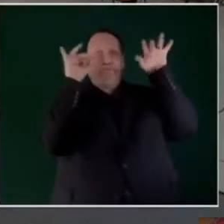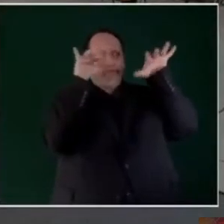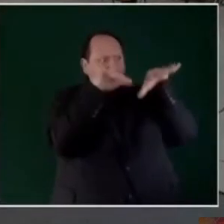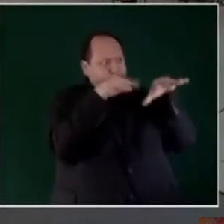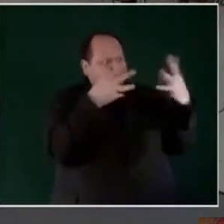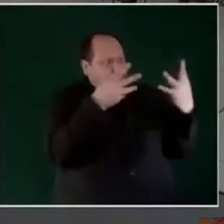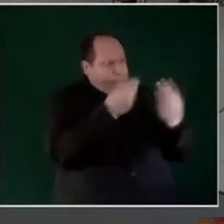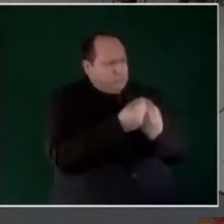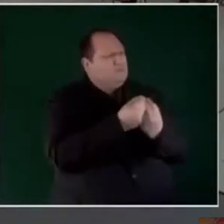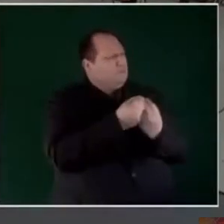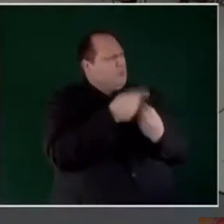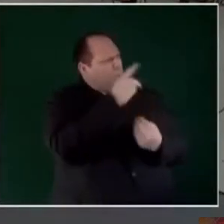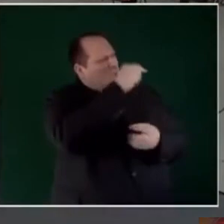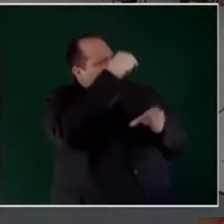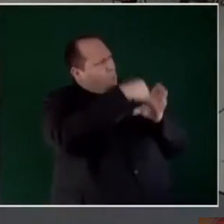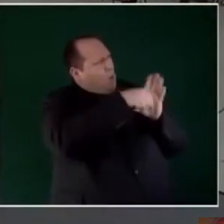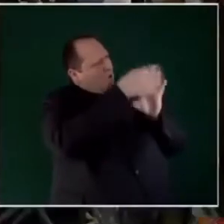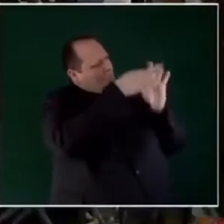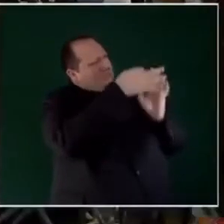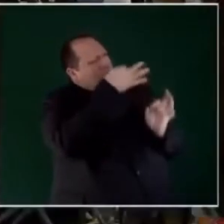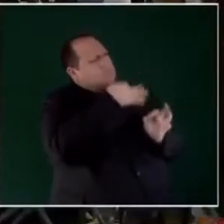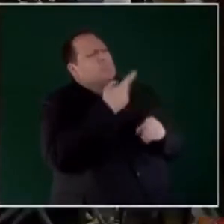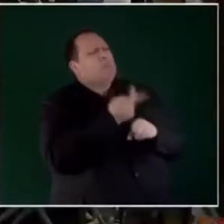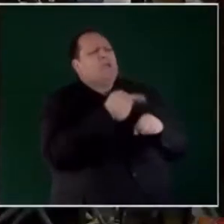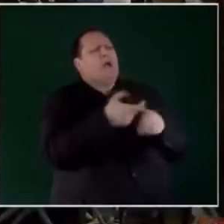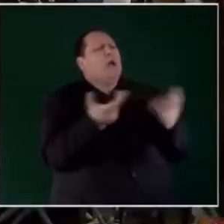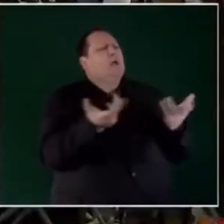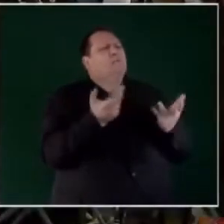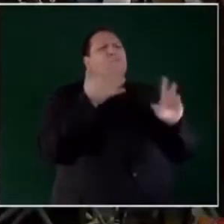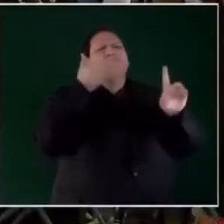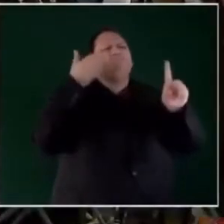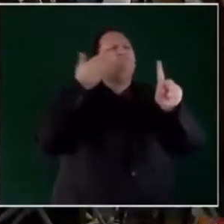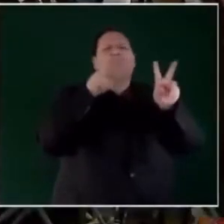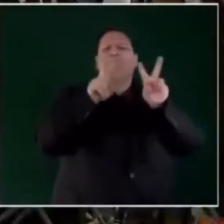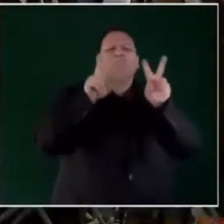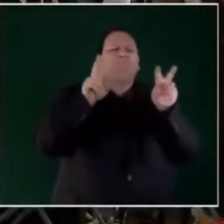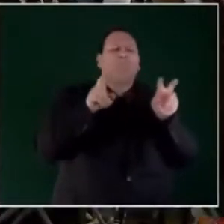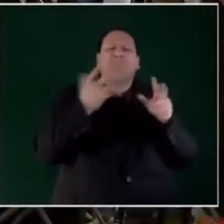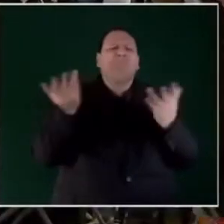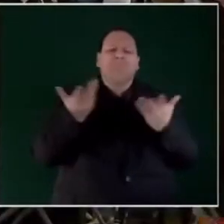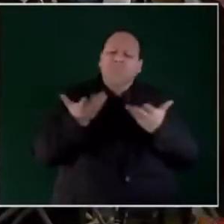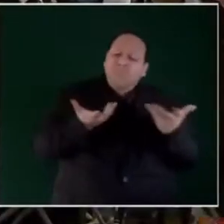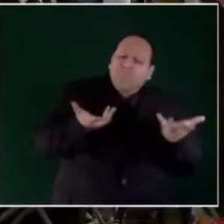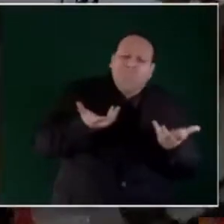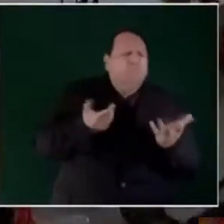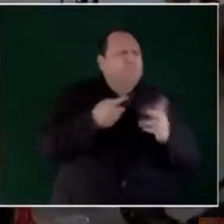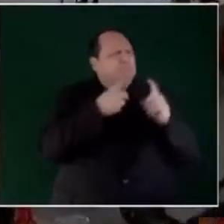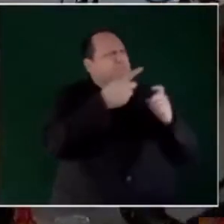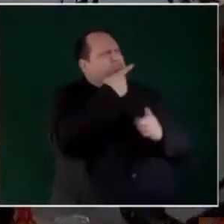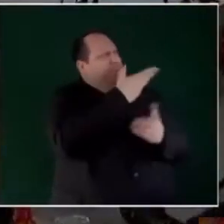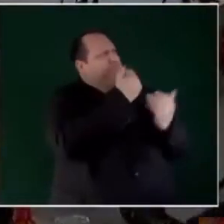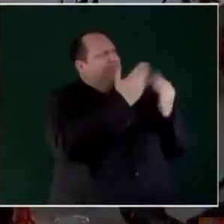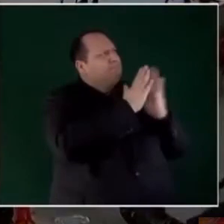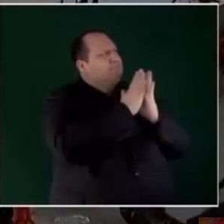pero si nos pudiese profundizar un poco al respecto sobre qué va a tratar, cuáles temas van a ser, etcétera.